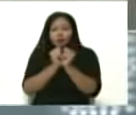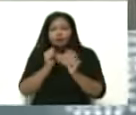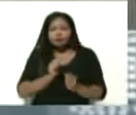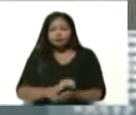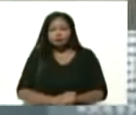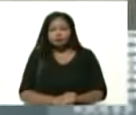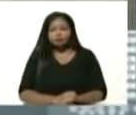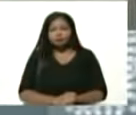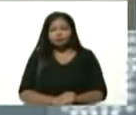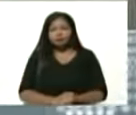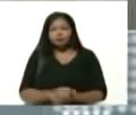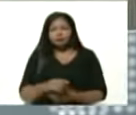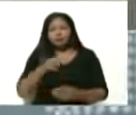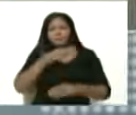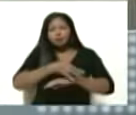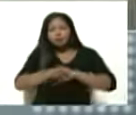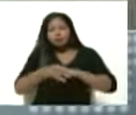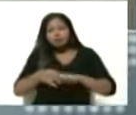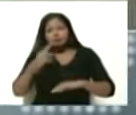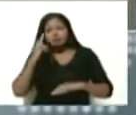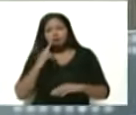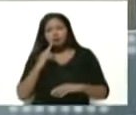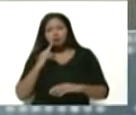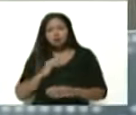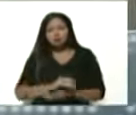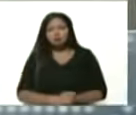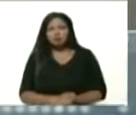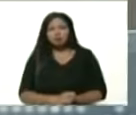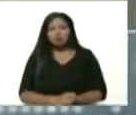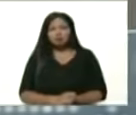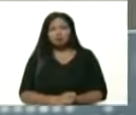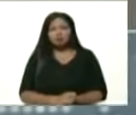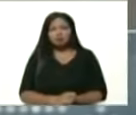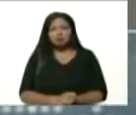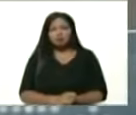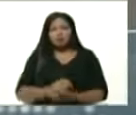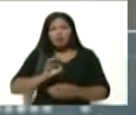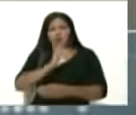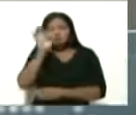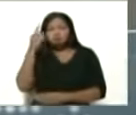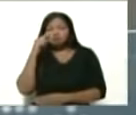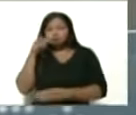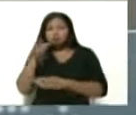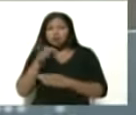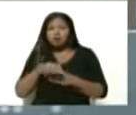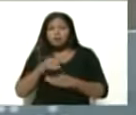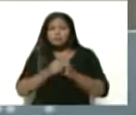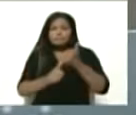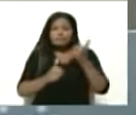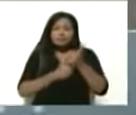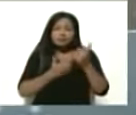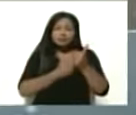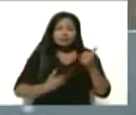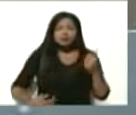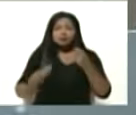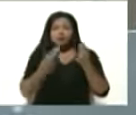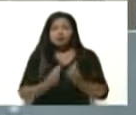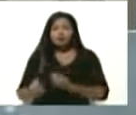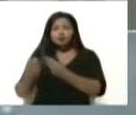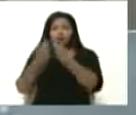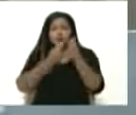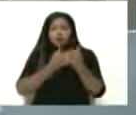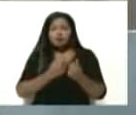Allá en el municipio de Simón Bolívar, en el oriente del país, allá está el vicepresidente de Economía,